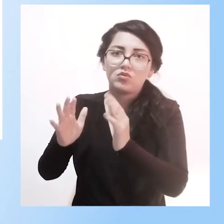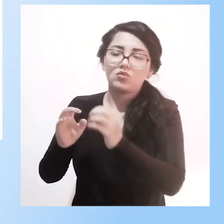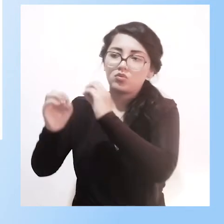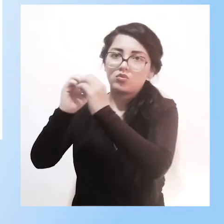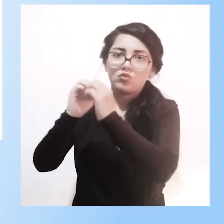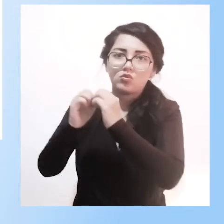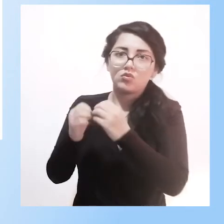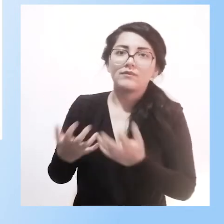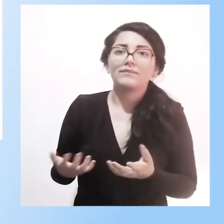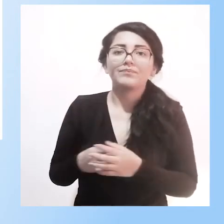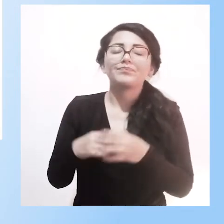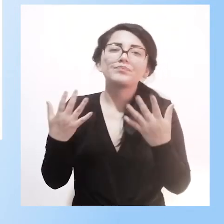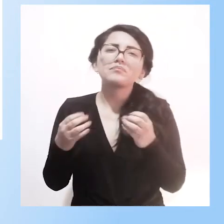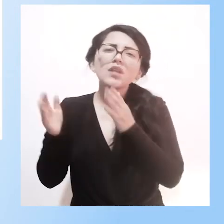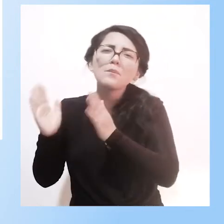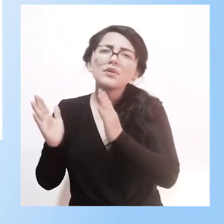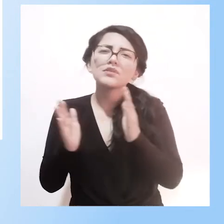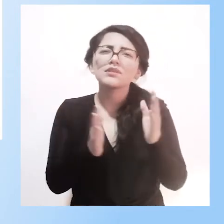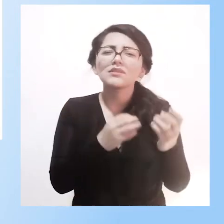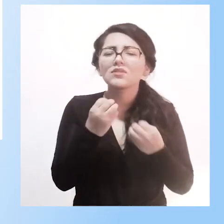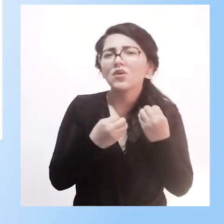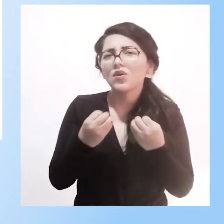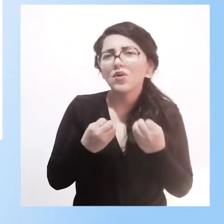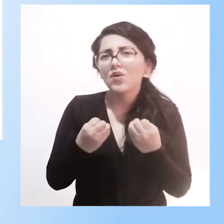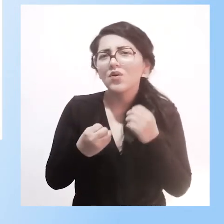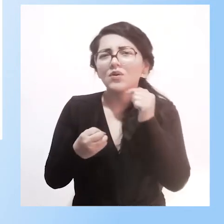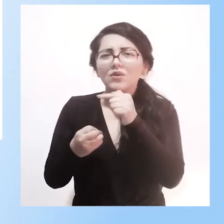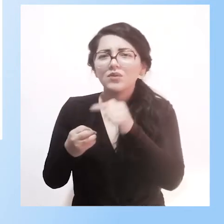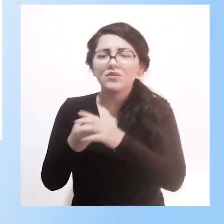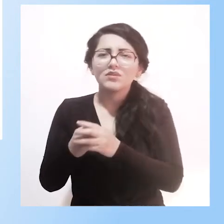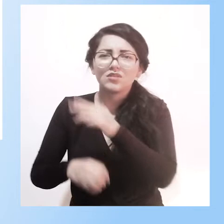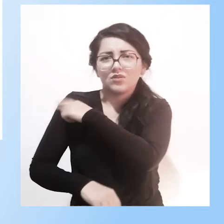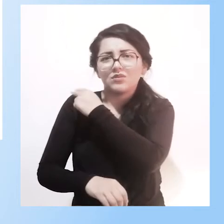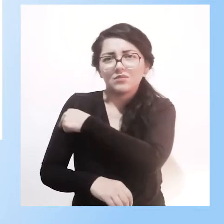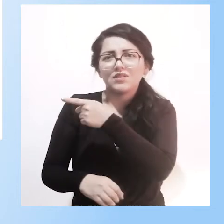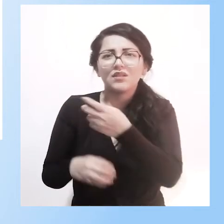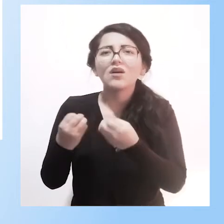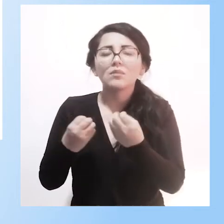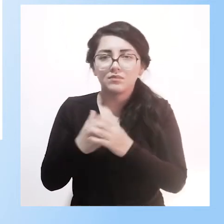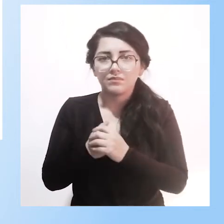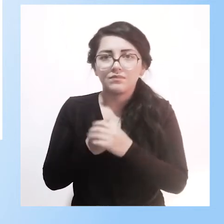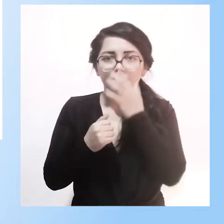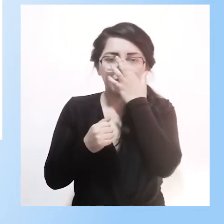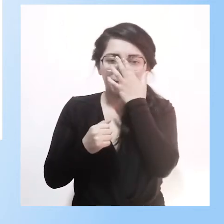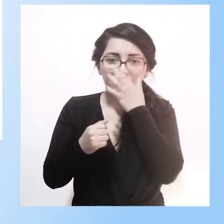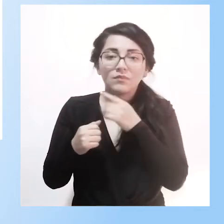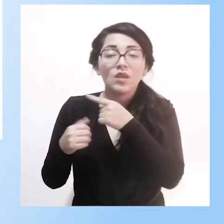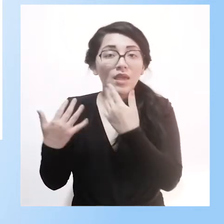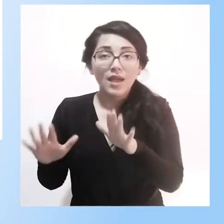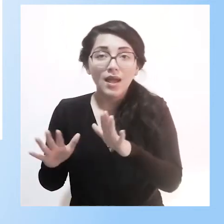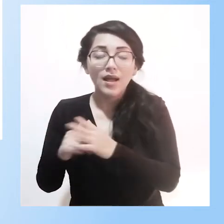cuáles son los procesos, digamos, que utilizan al establecimiento de salud durante su permanencia, cuando le dan el alta